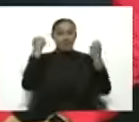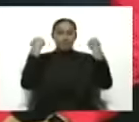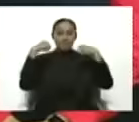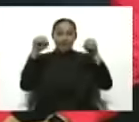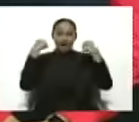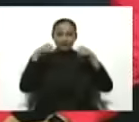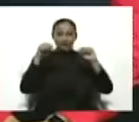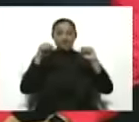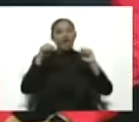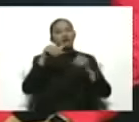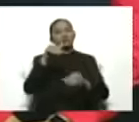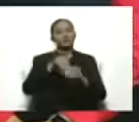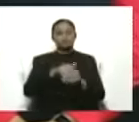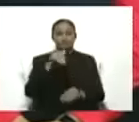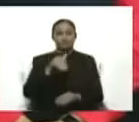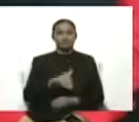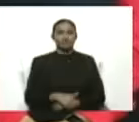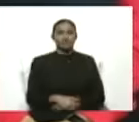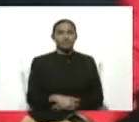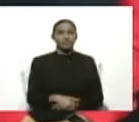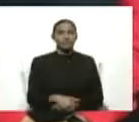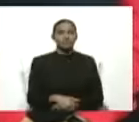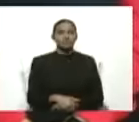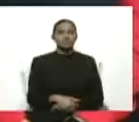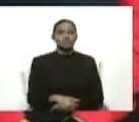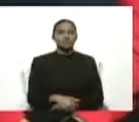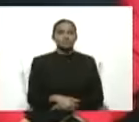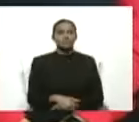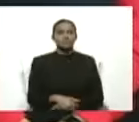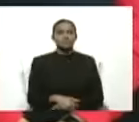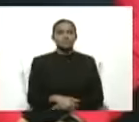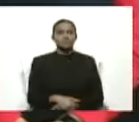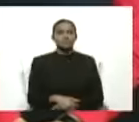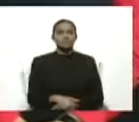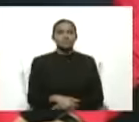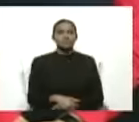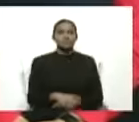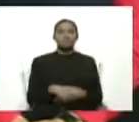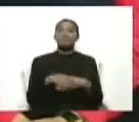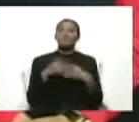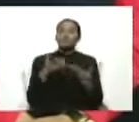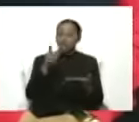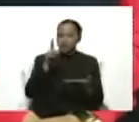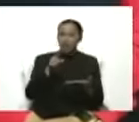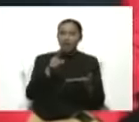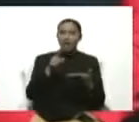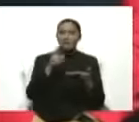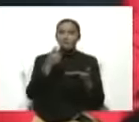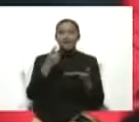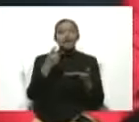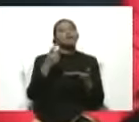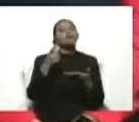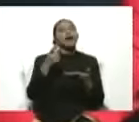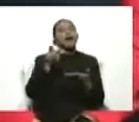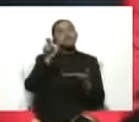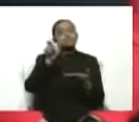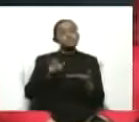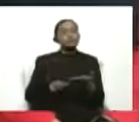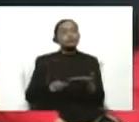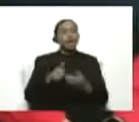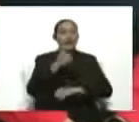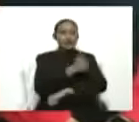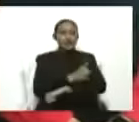cierto, no está la rectora del hogar porque está en el estado Anzuátegui, está en el estado de